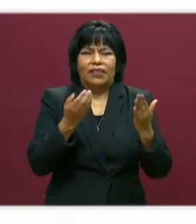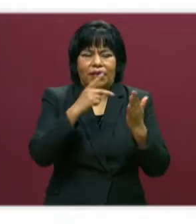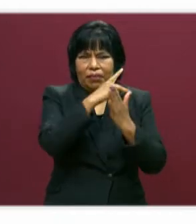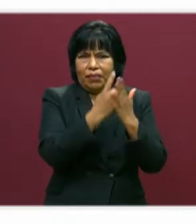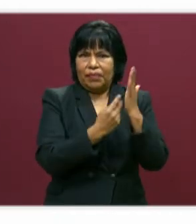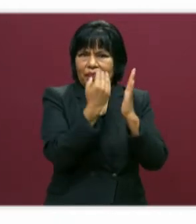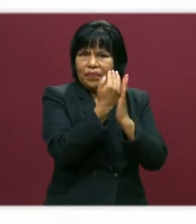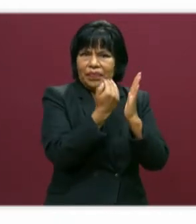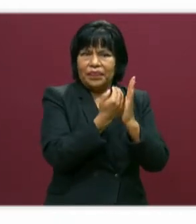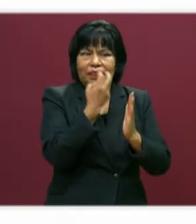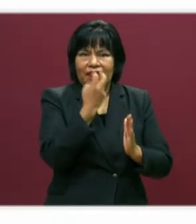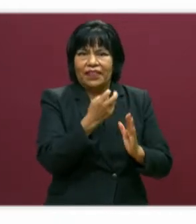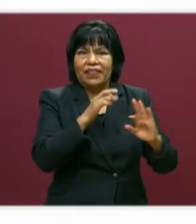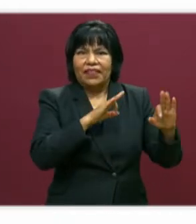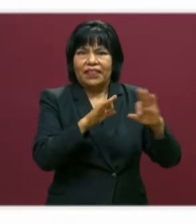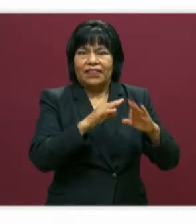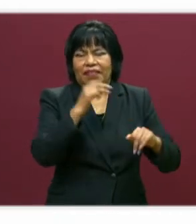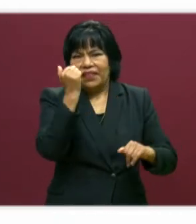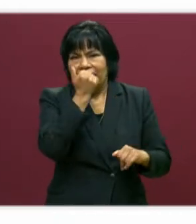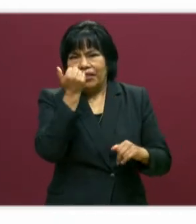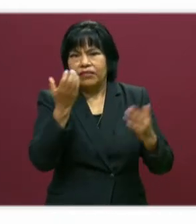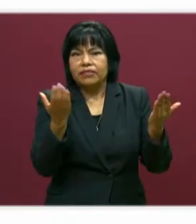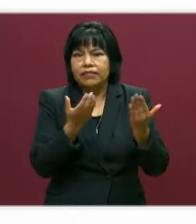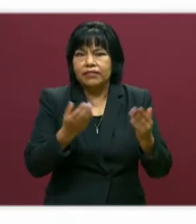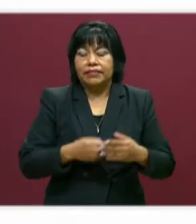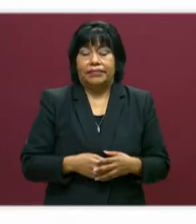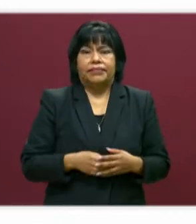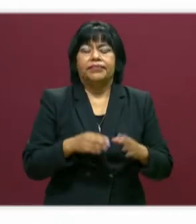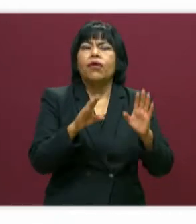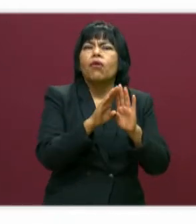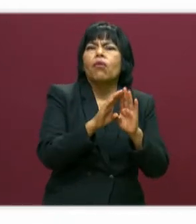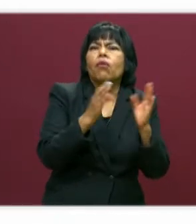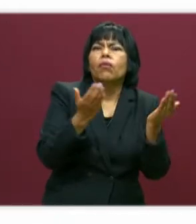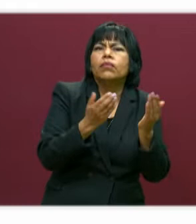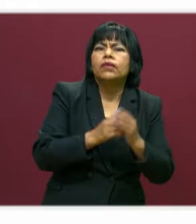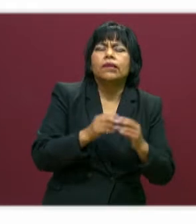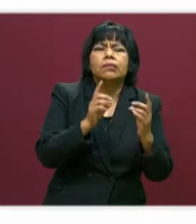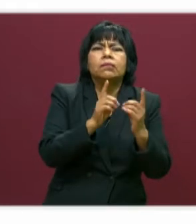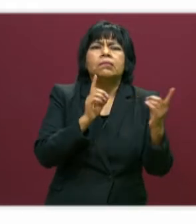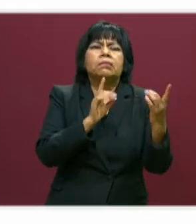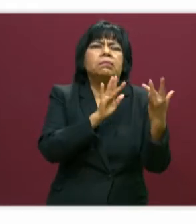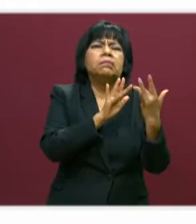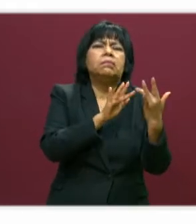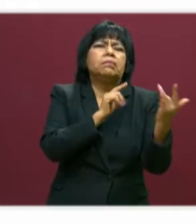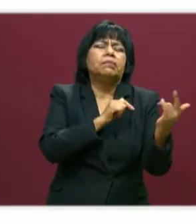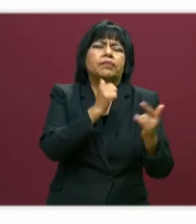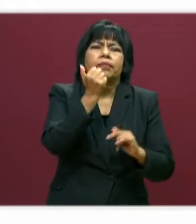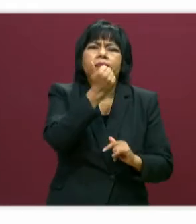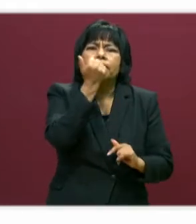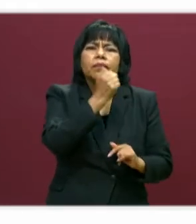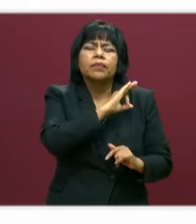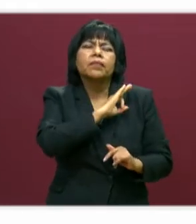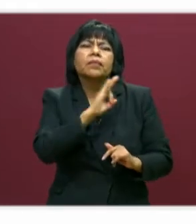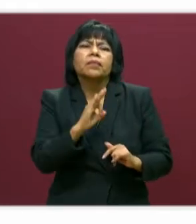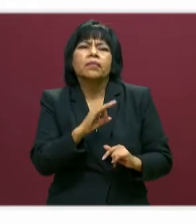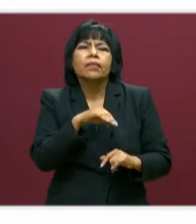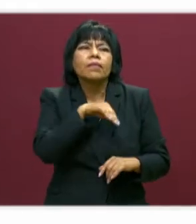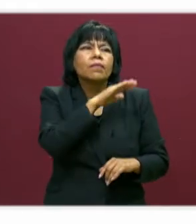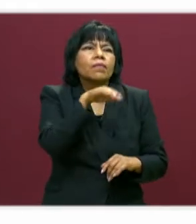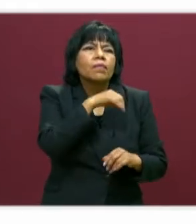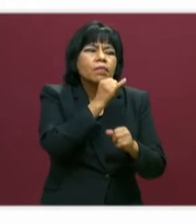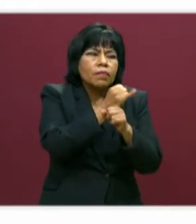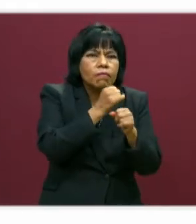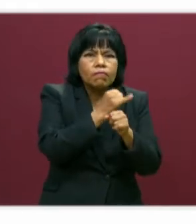suponer que ese es el trabajo del alumno. Entonces, a distancia, el alumno puede buscar